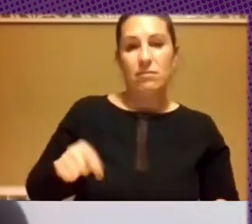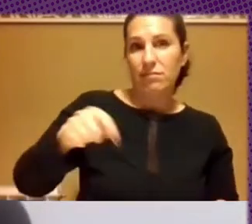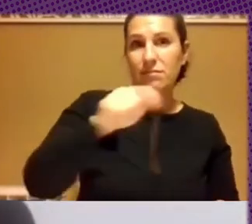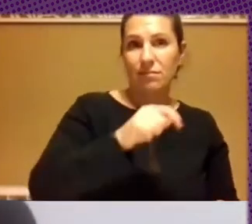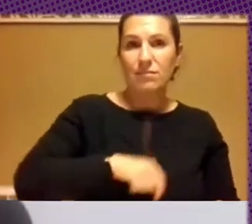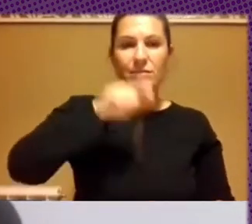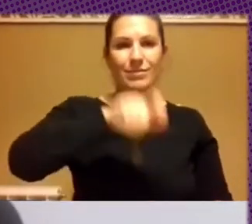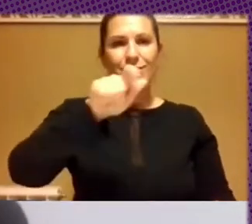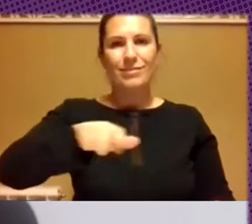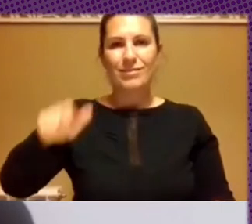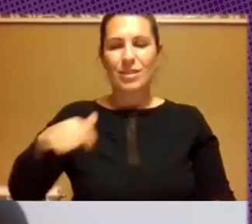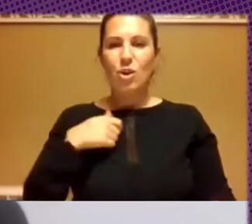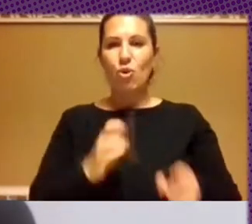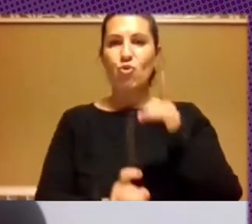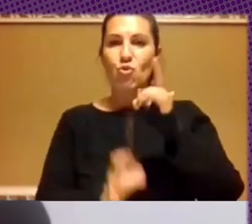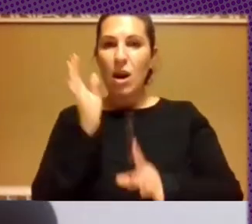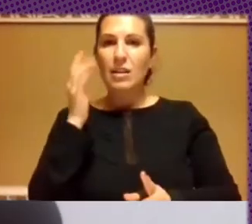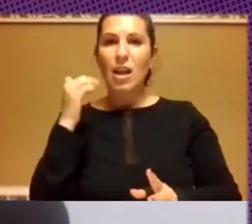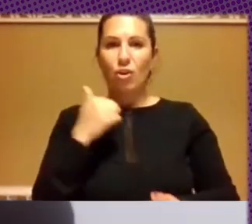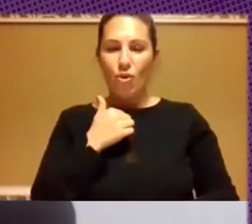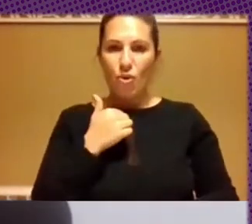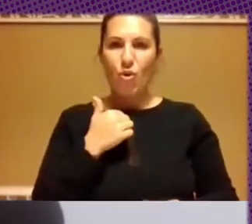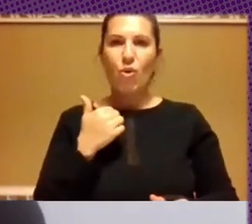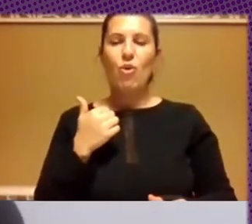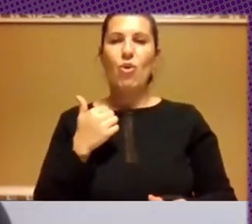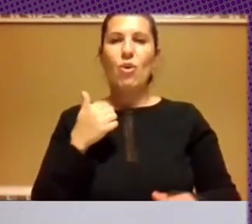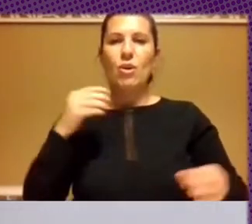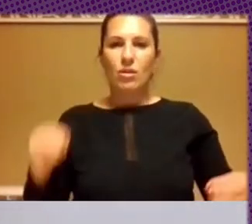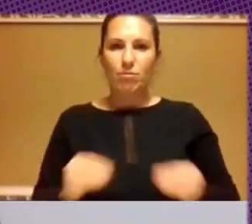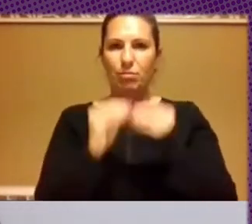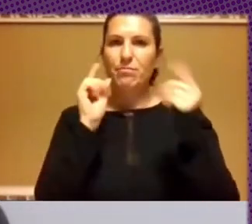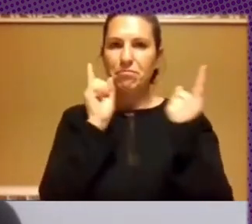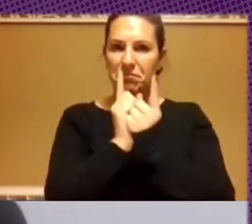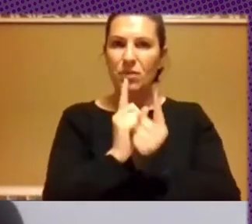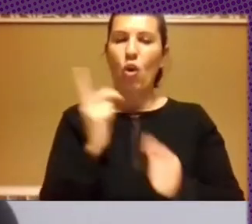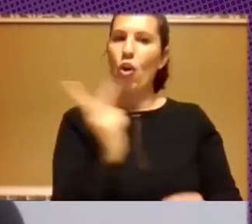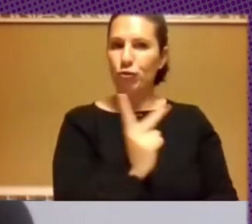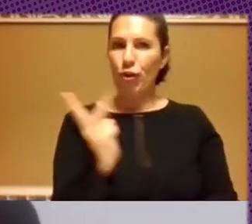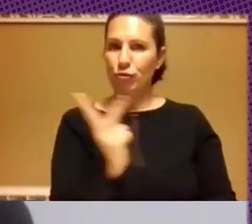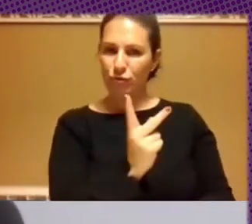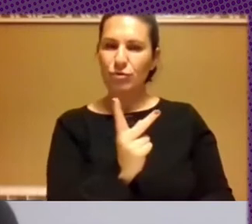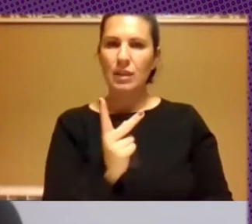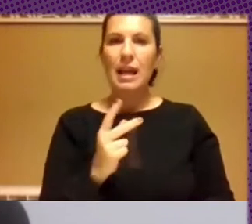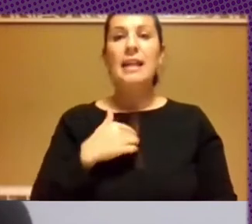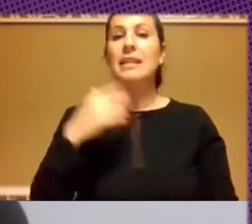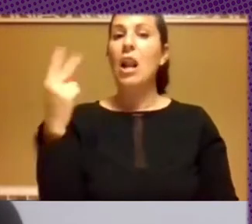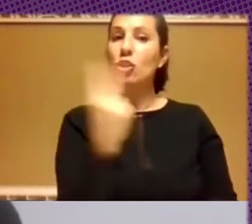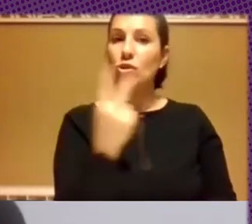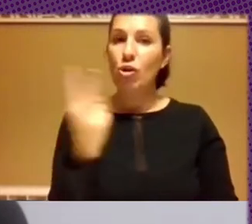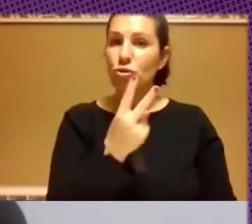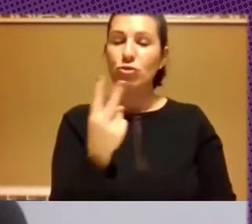he tenido la suerte de coincidir tanto con Silvia como con Emiliano y entre los dos, bueno, van